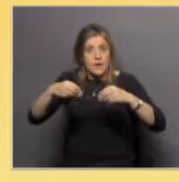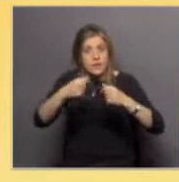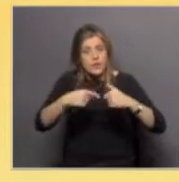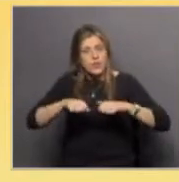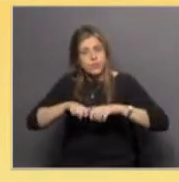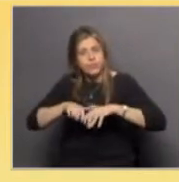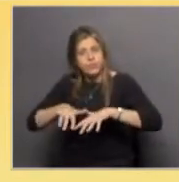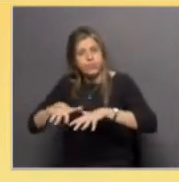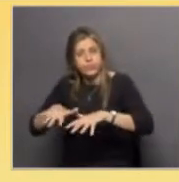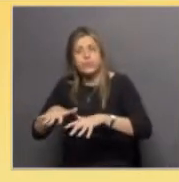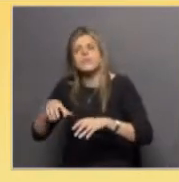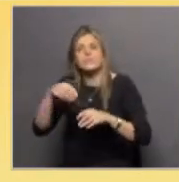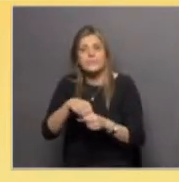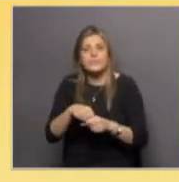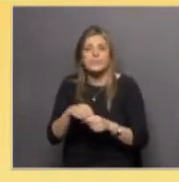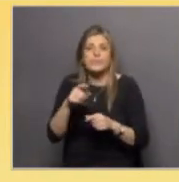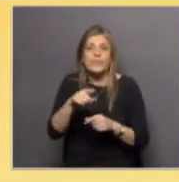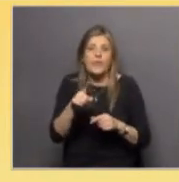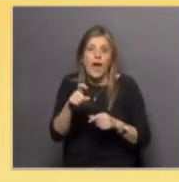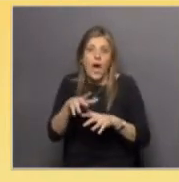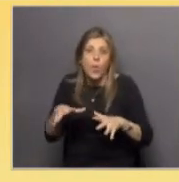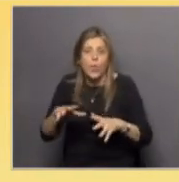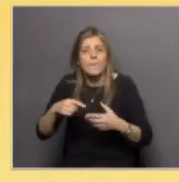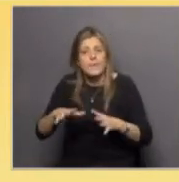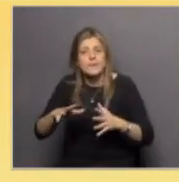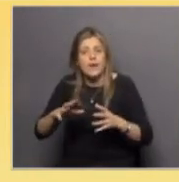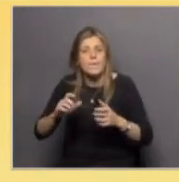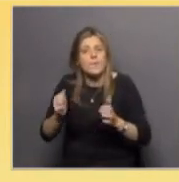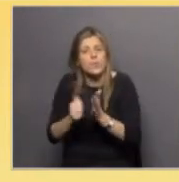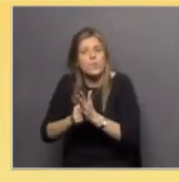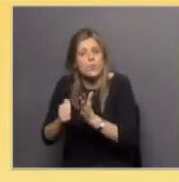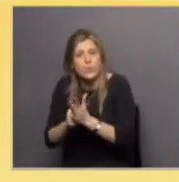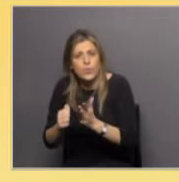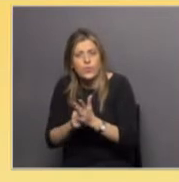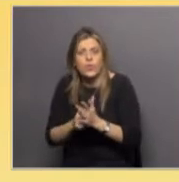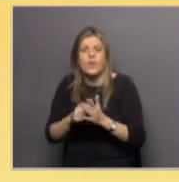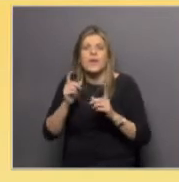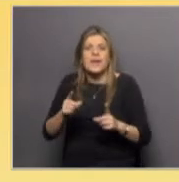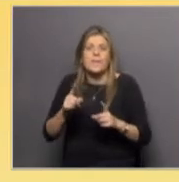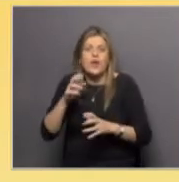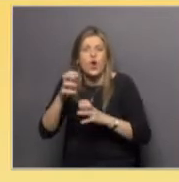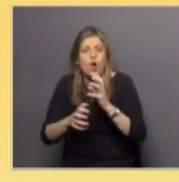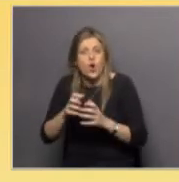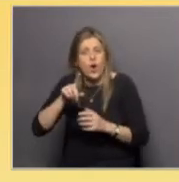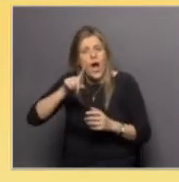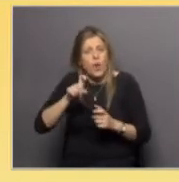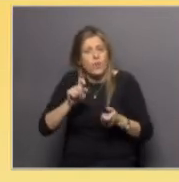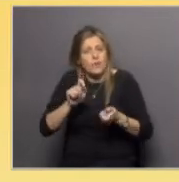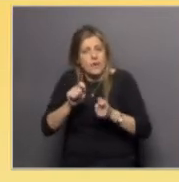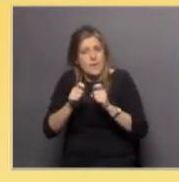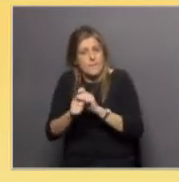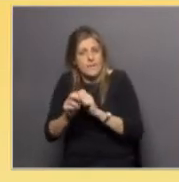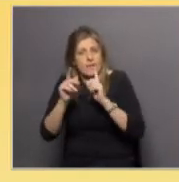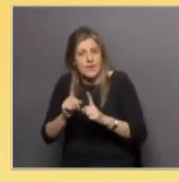una estratificación de la columna de agua, un aumento de la turbidez, pensamos que hay aumento de